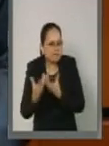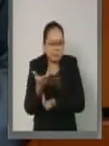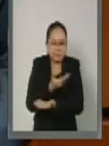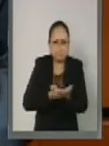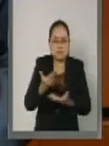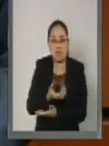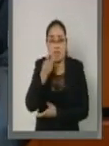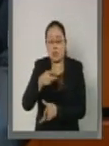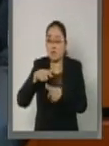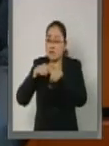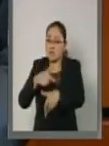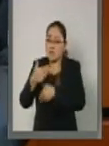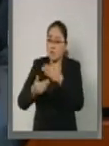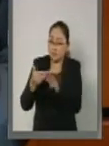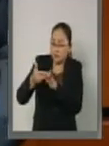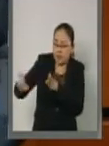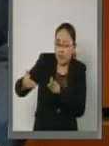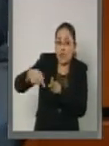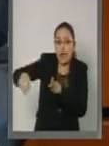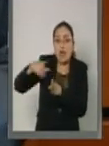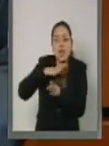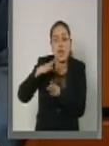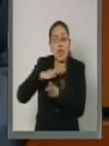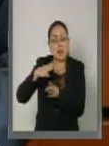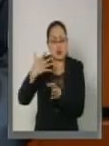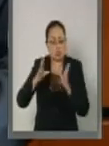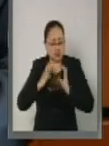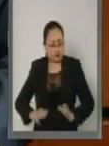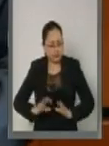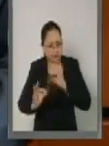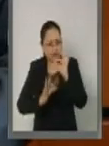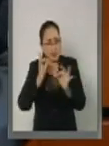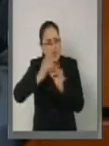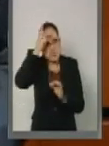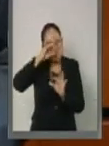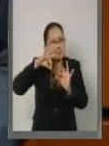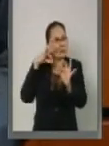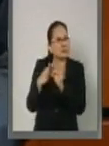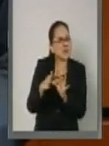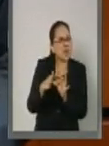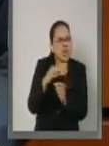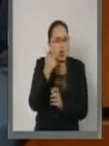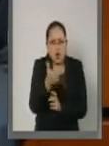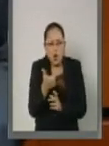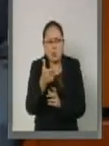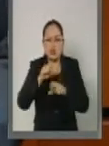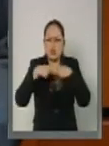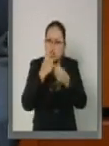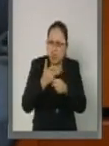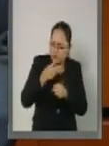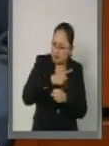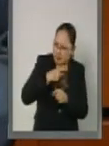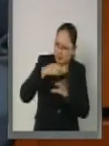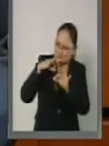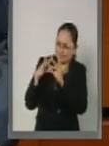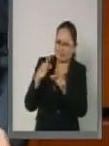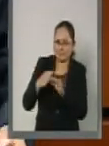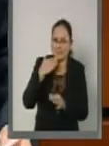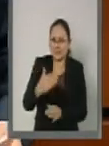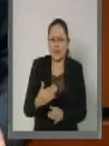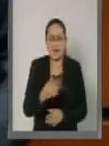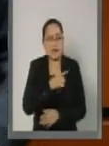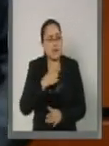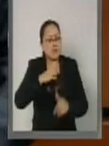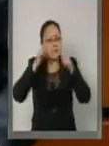prevalecer en esta etapa de la vida el bienestar físico, psíquico y socioeconómico y se debe contar con una asistencia